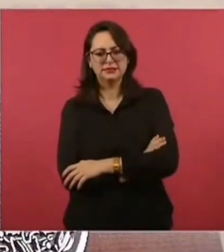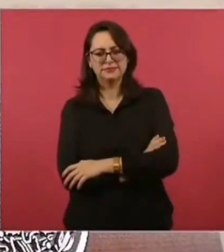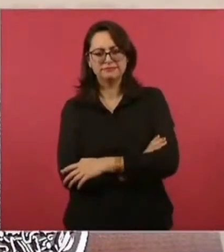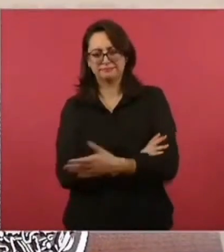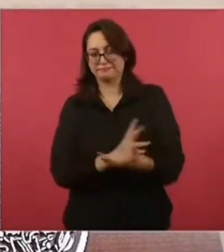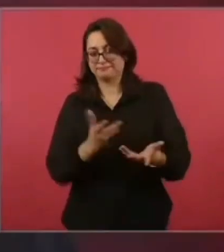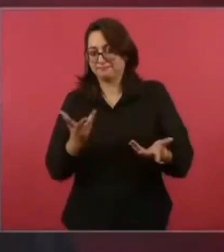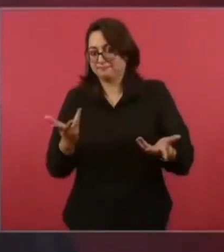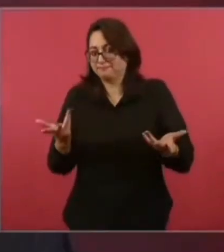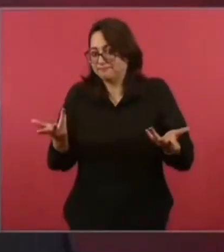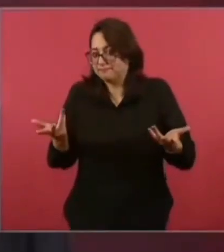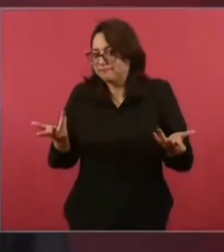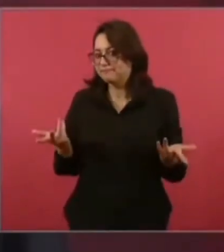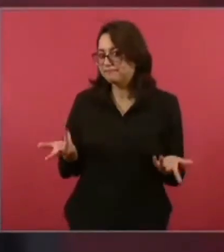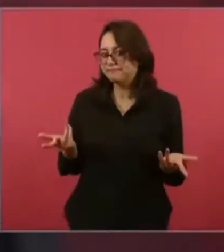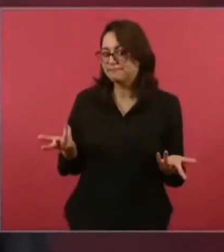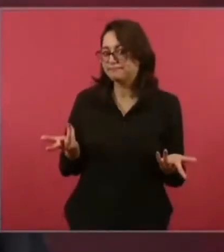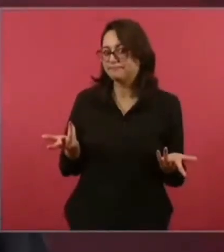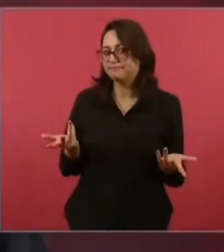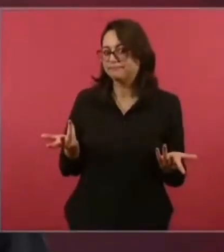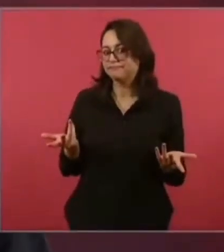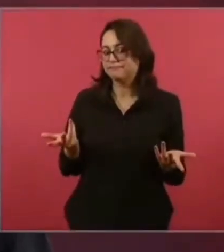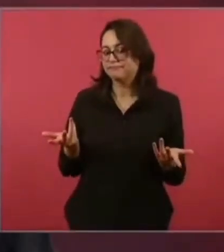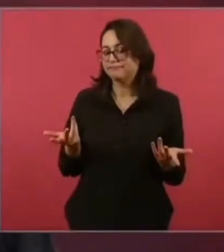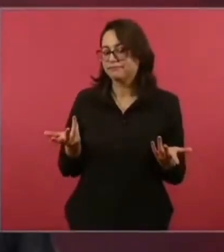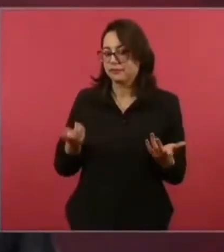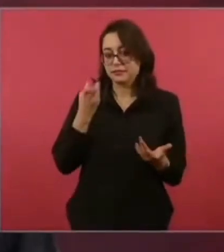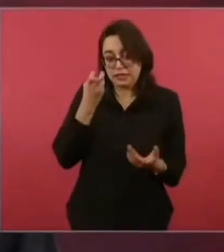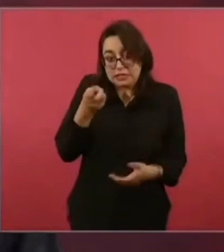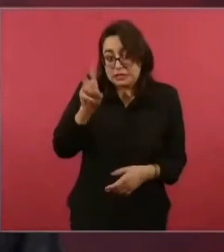Eso es lo más profundo.